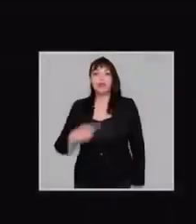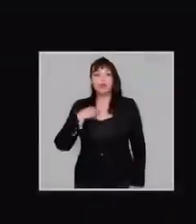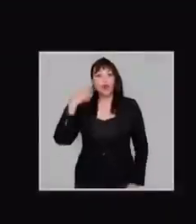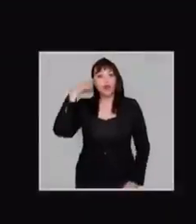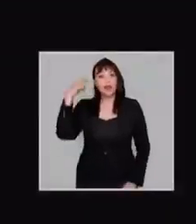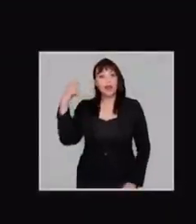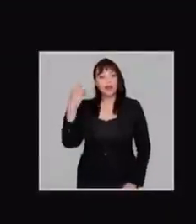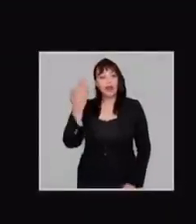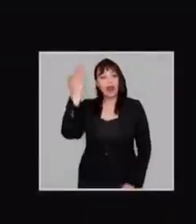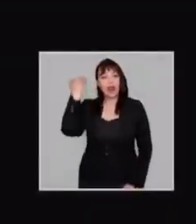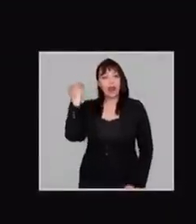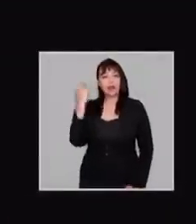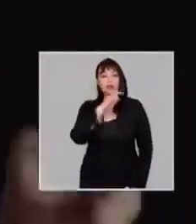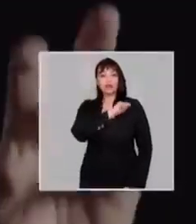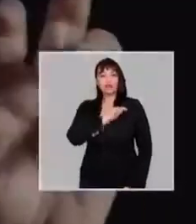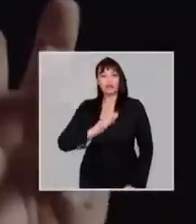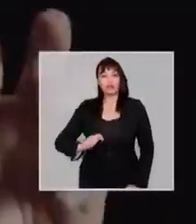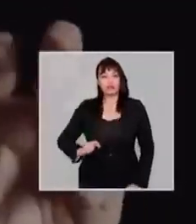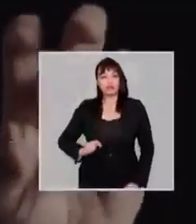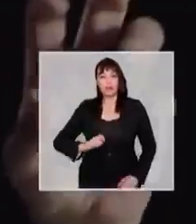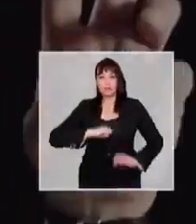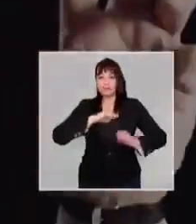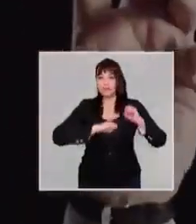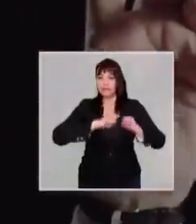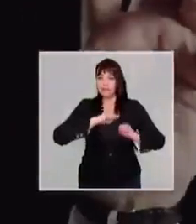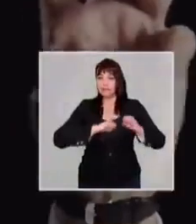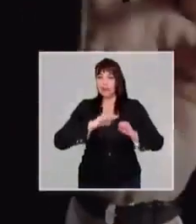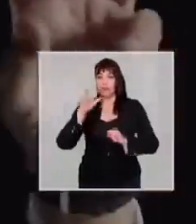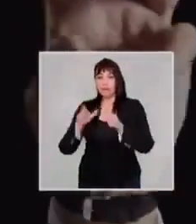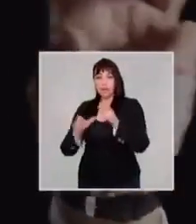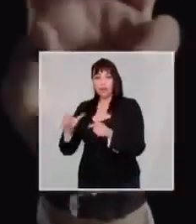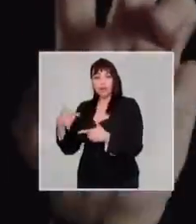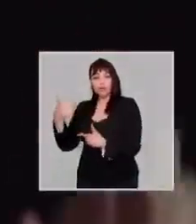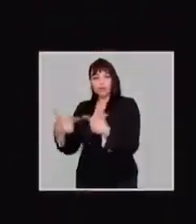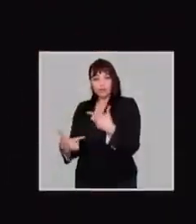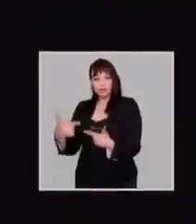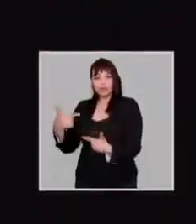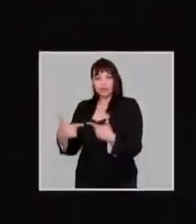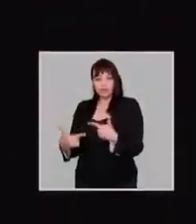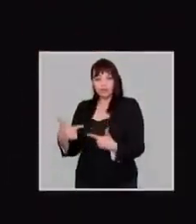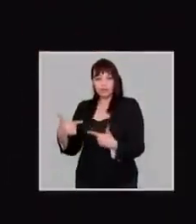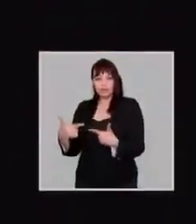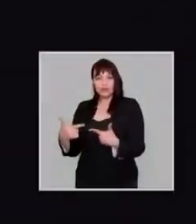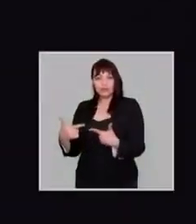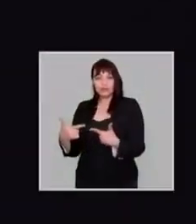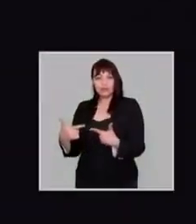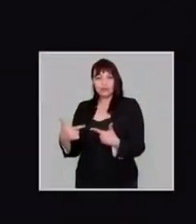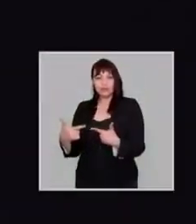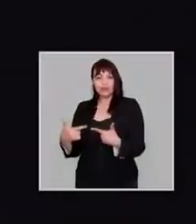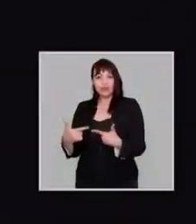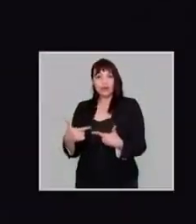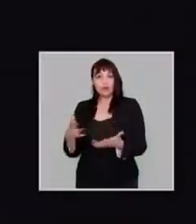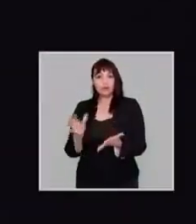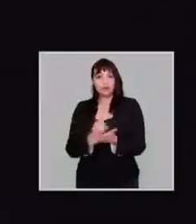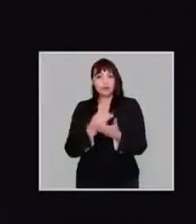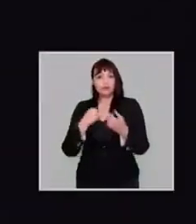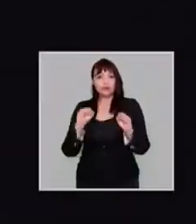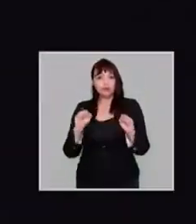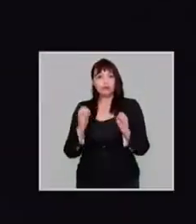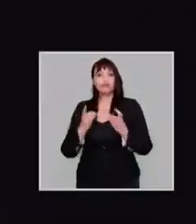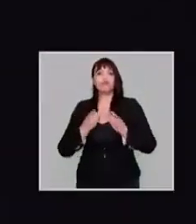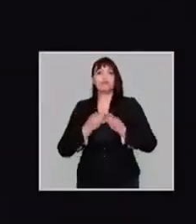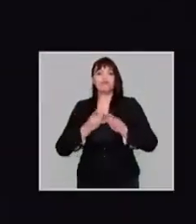Yo creo que los que gobernaron el gran empresariado, una gran parte de la clase política, como había conquistado a la